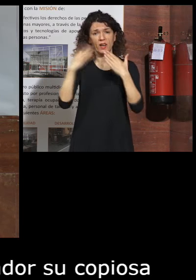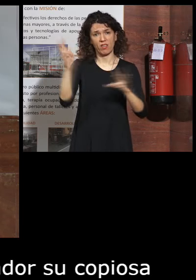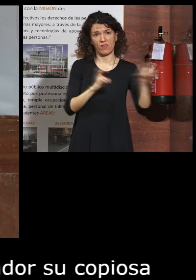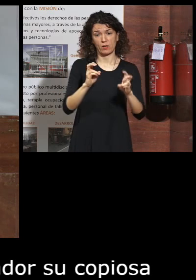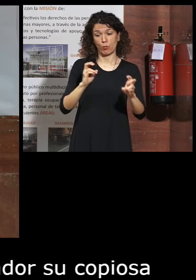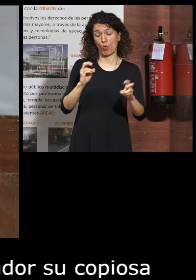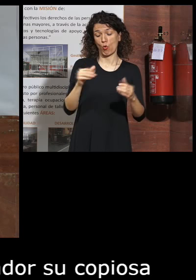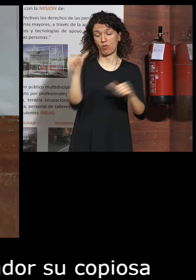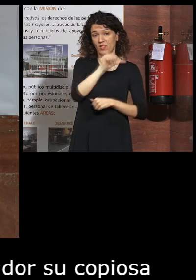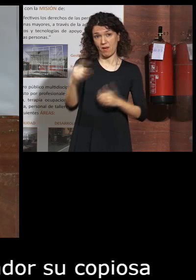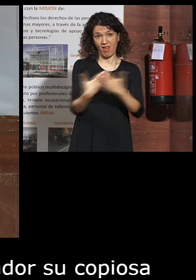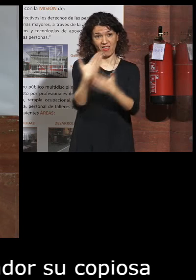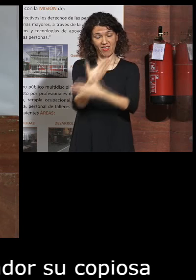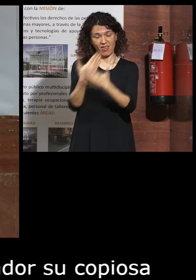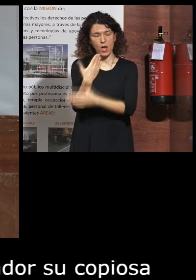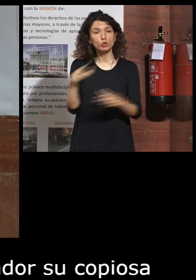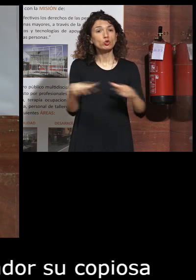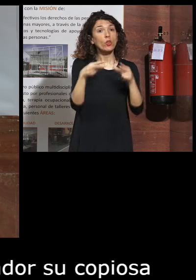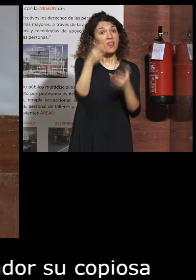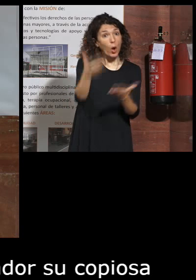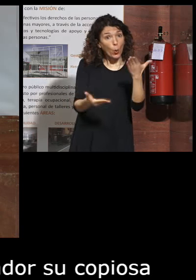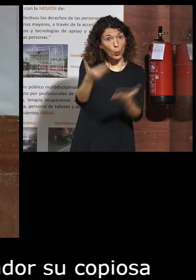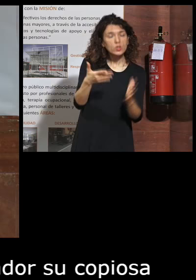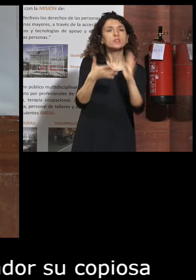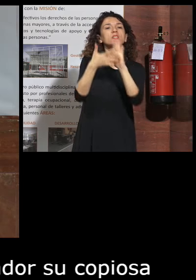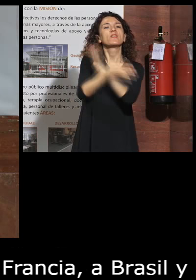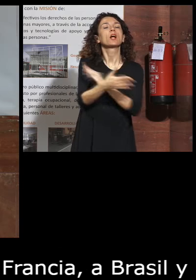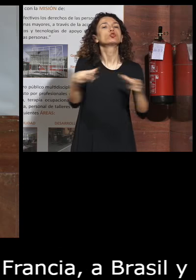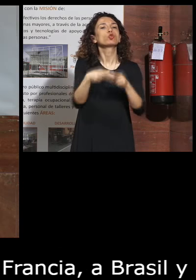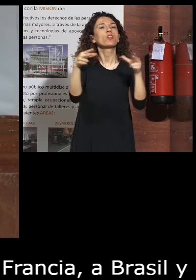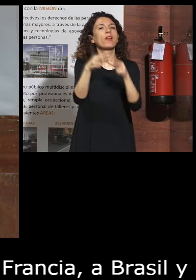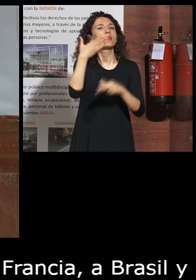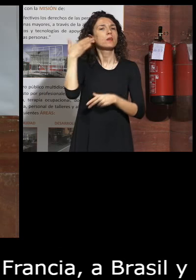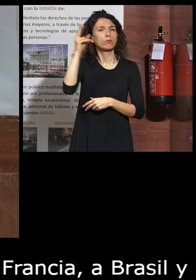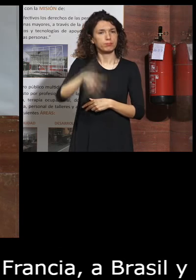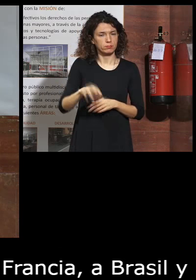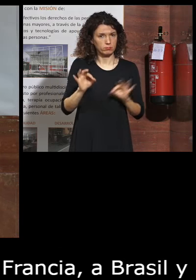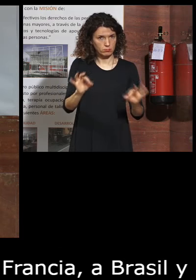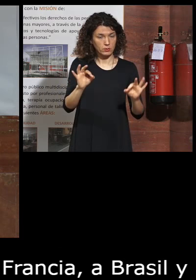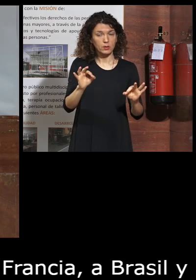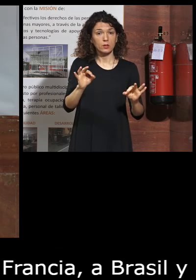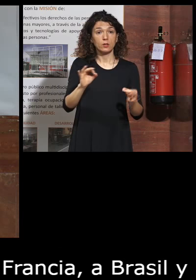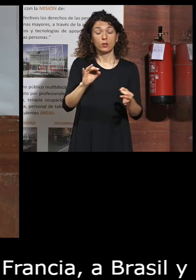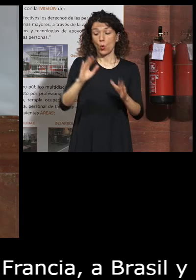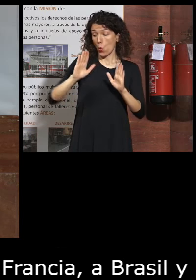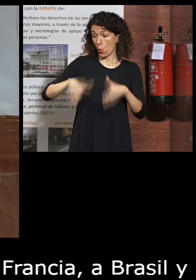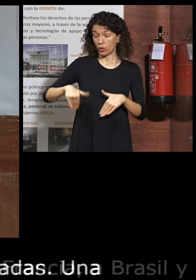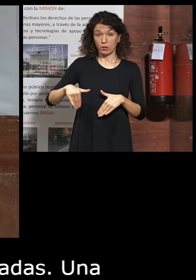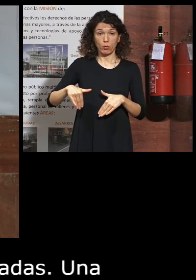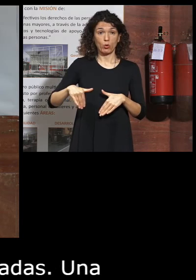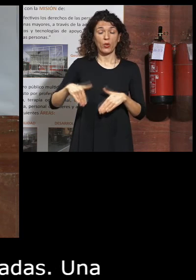de estas jornadas. Una sociedad justa es una sociedad digna. A lo largo de los últimos